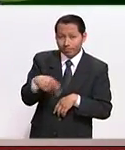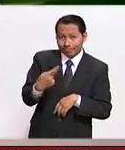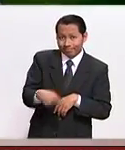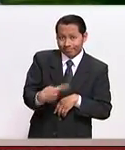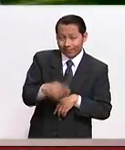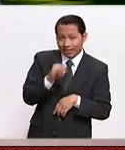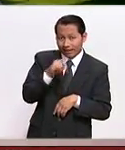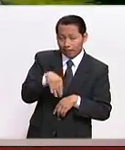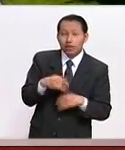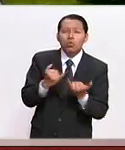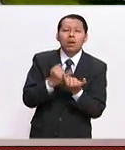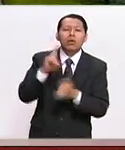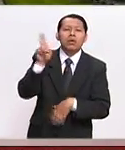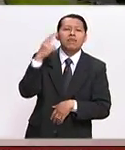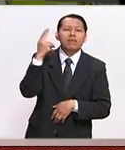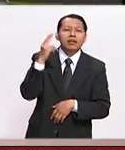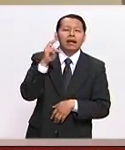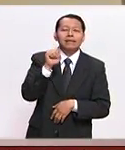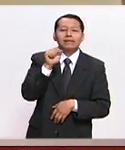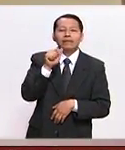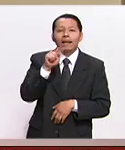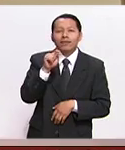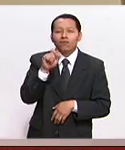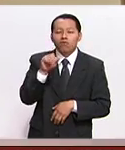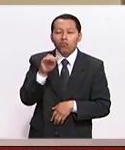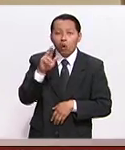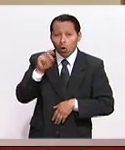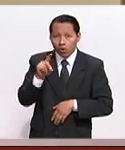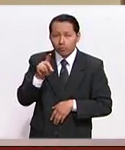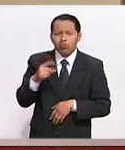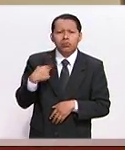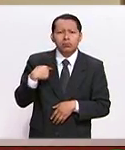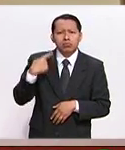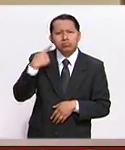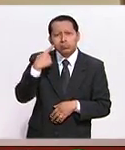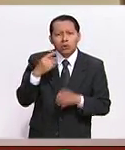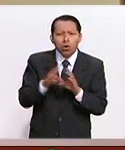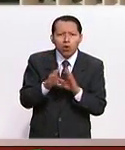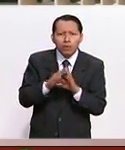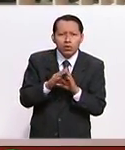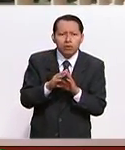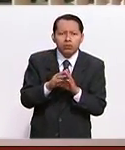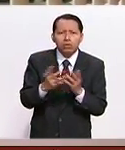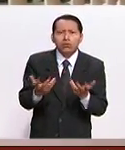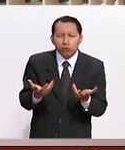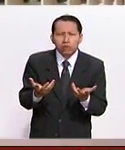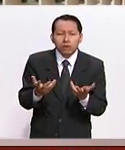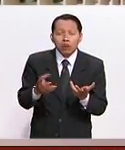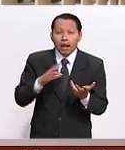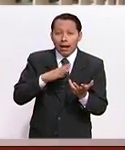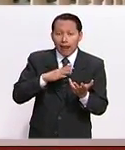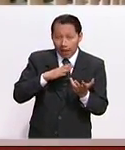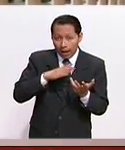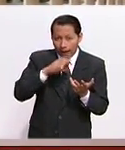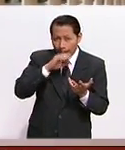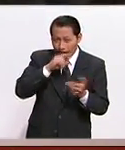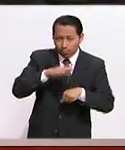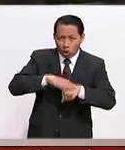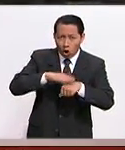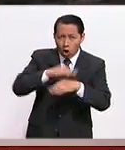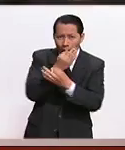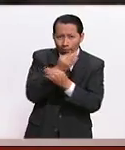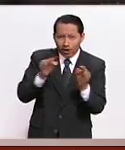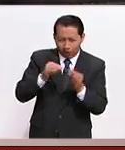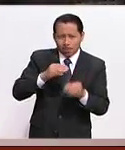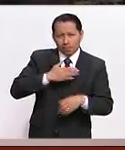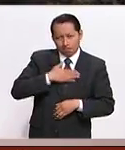y la Universidad de Stanford. Me enteré por medio de las convocatorias que se le da en mi